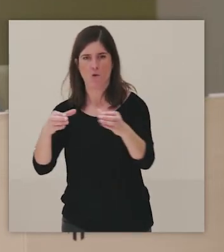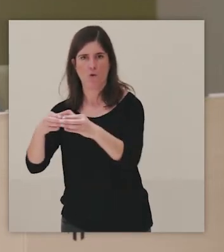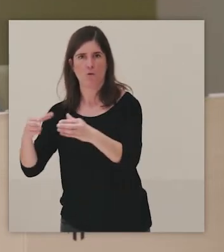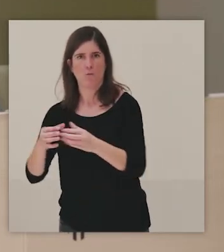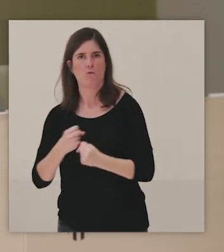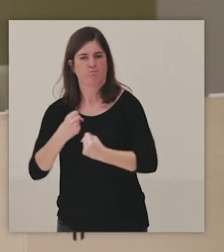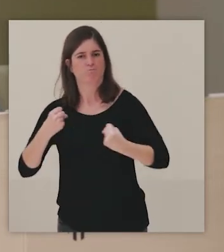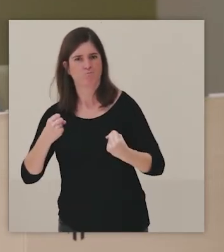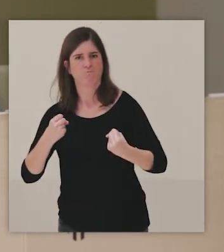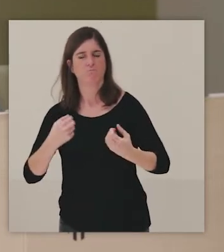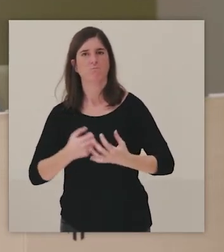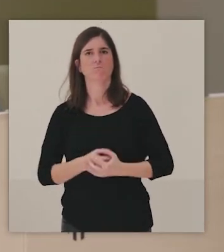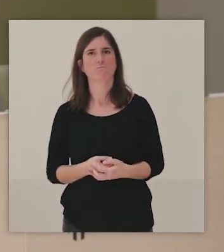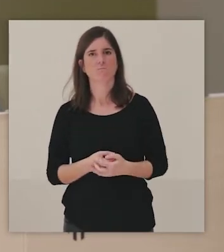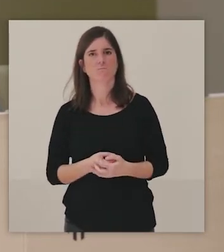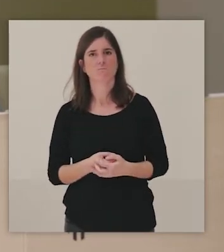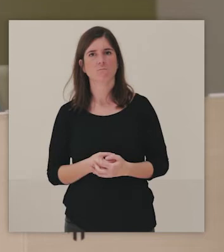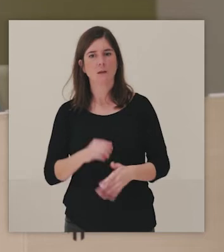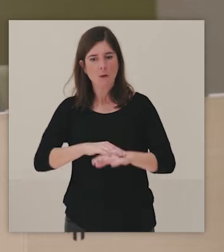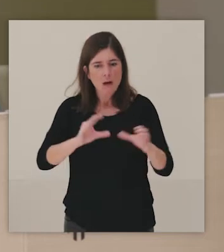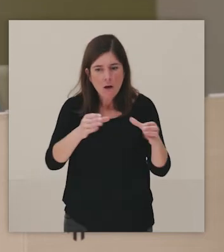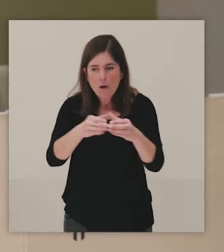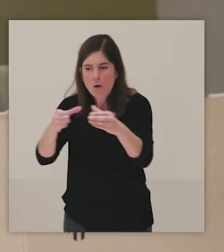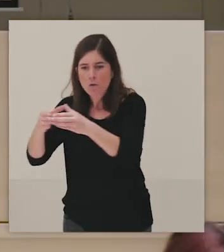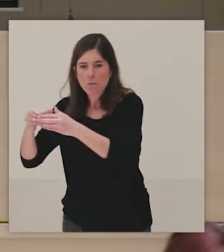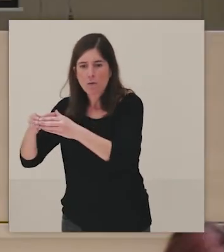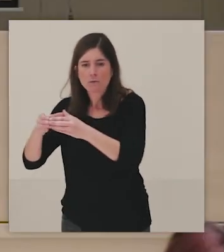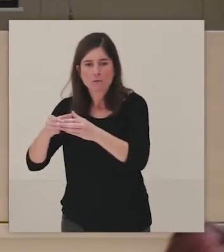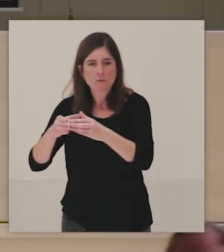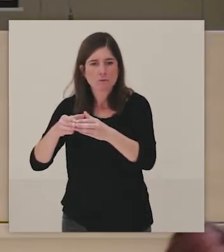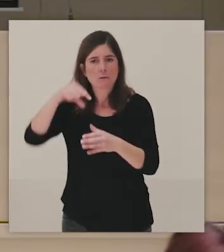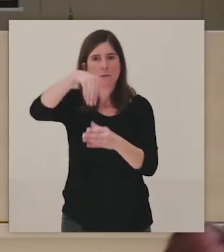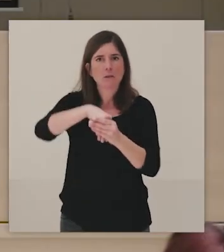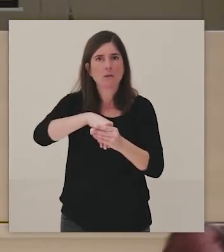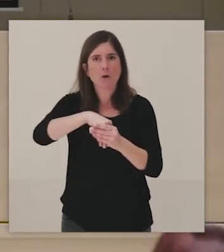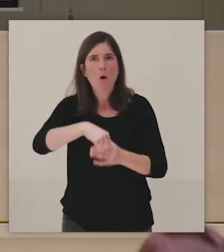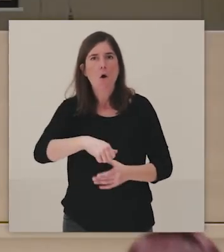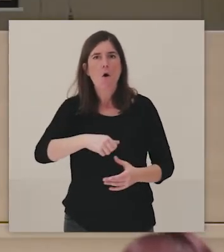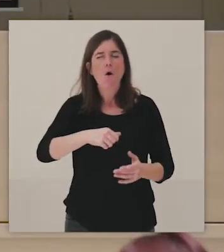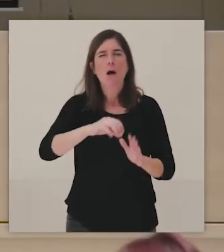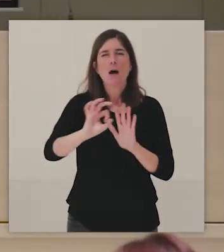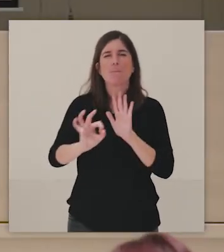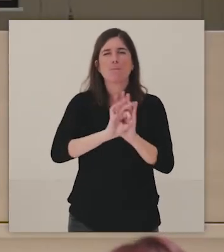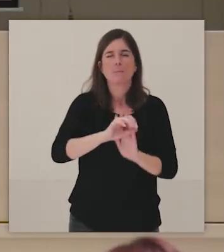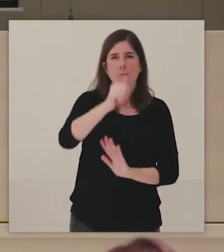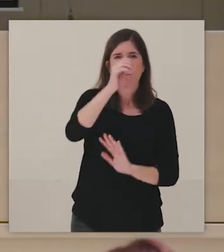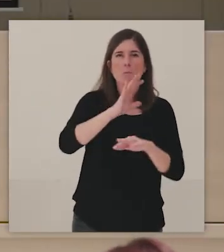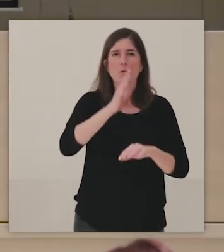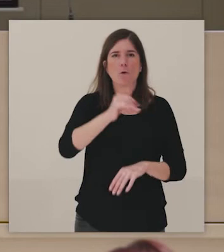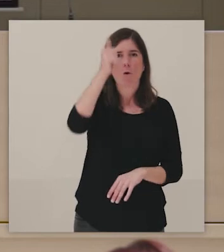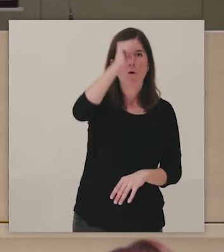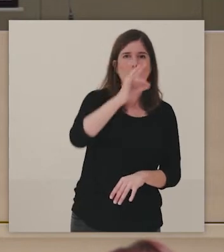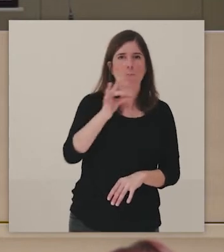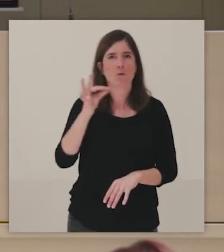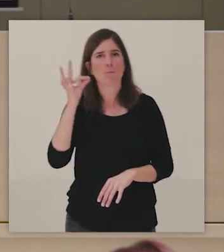colectivos y con trabajar cuáles son esos estereotipos de género, que seamos conscientes,